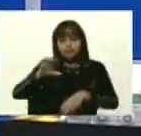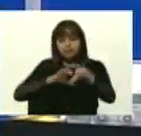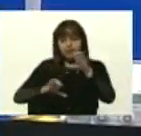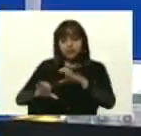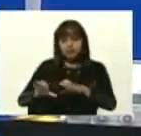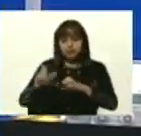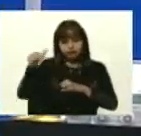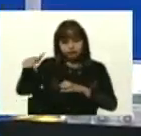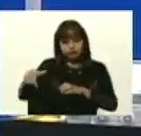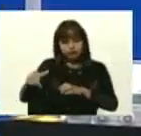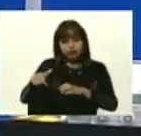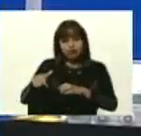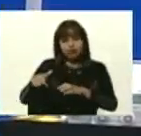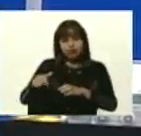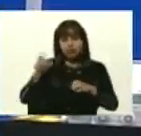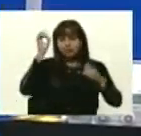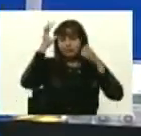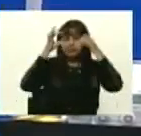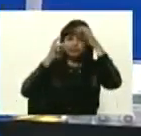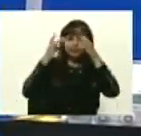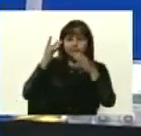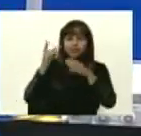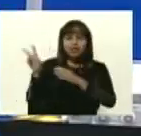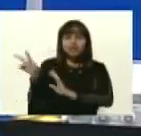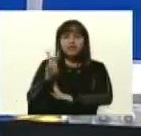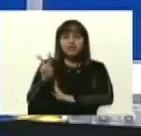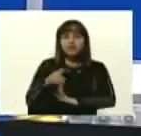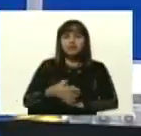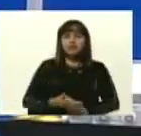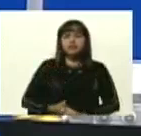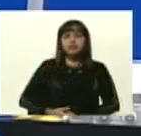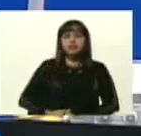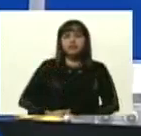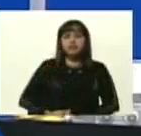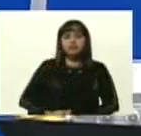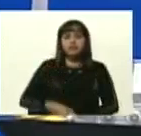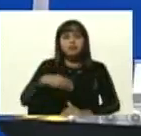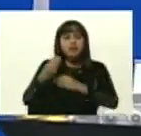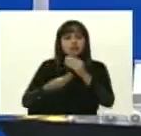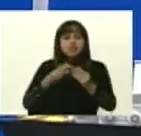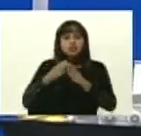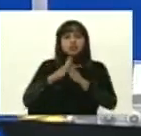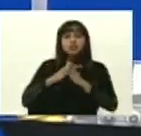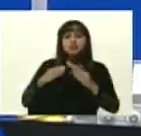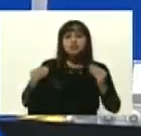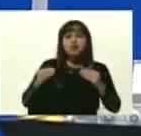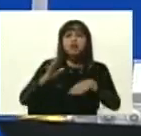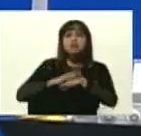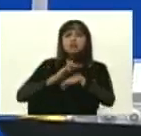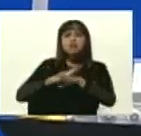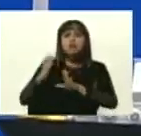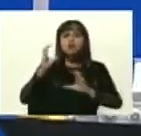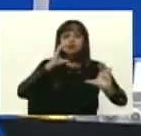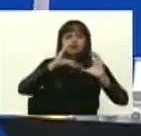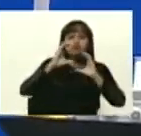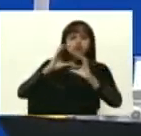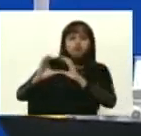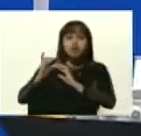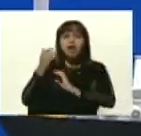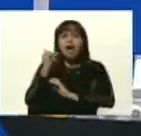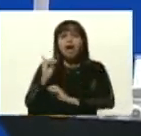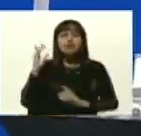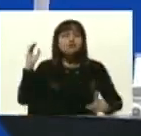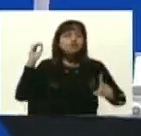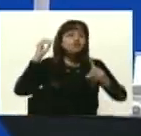científicos, innovadores, creadores de Venezuela, vamos a crearlo todo, porque en telecomunicaciones tenemos un